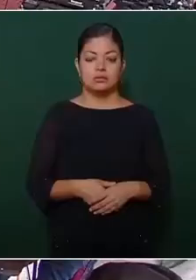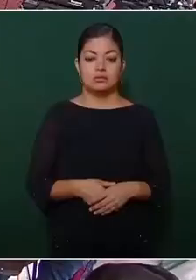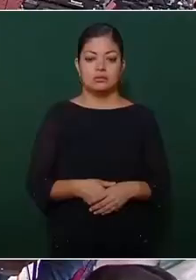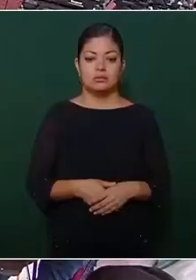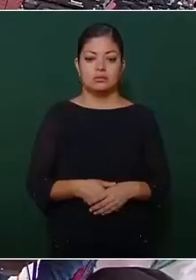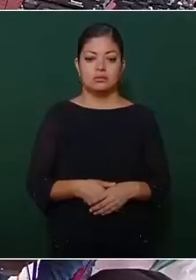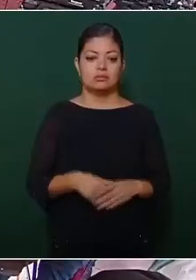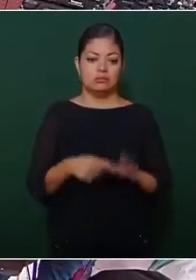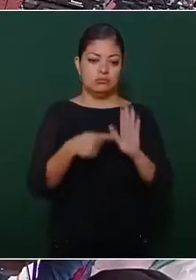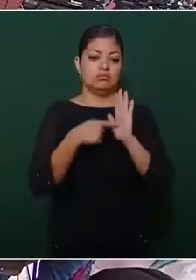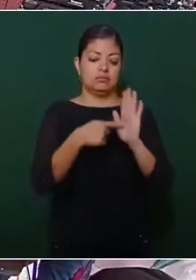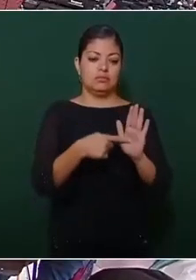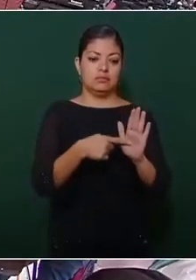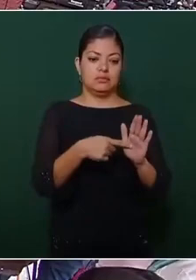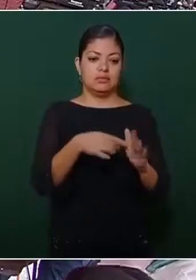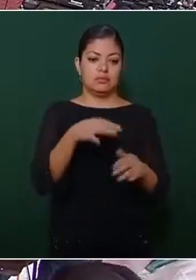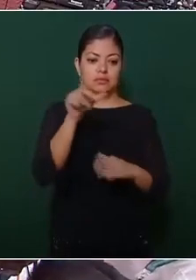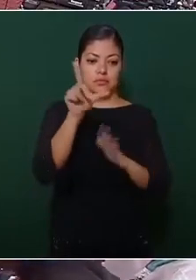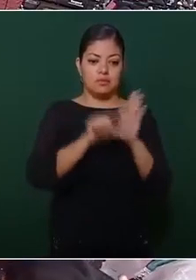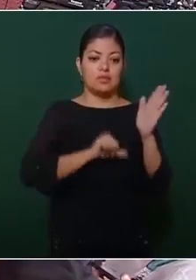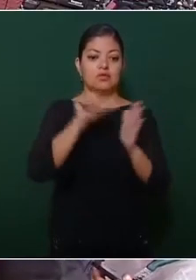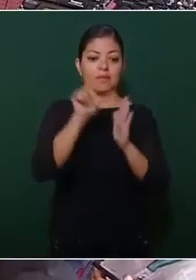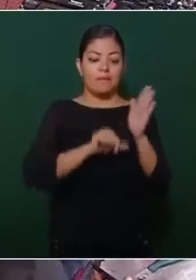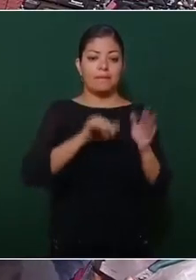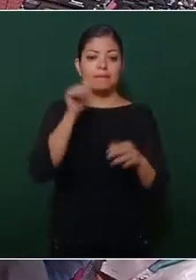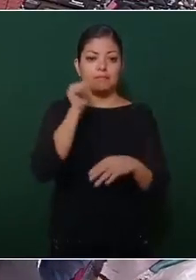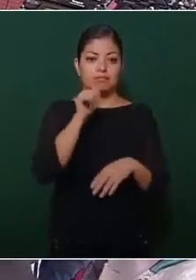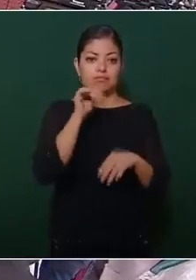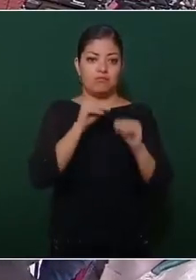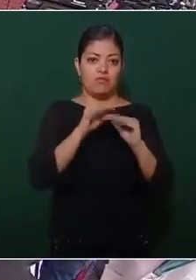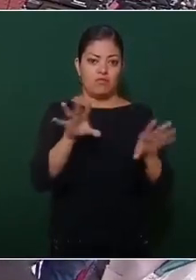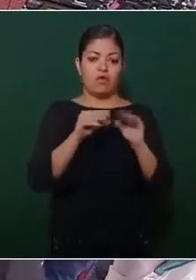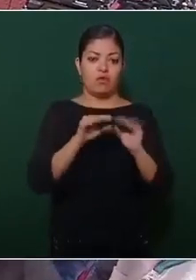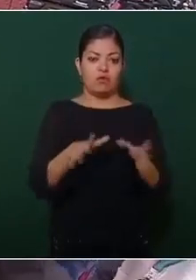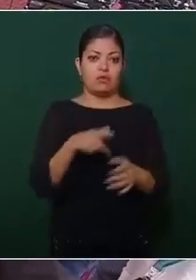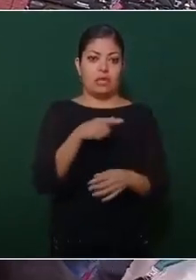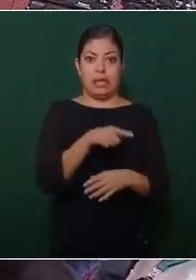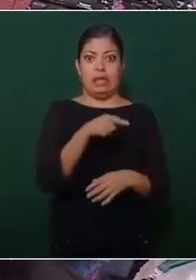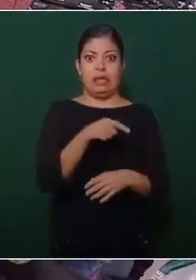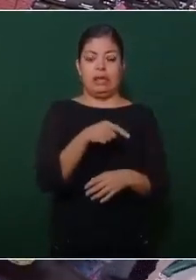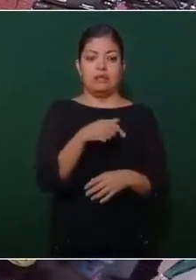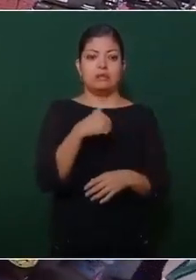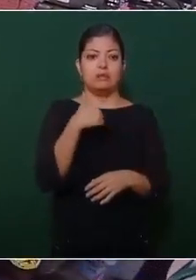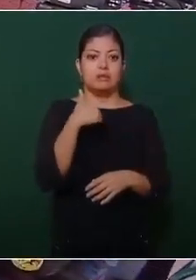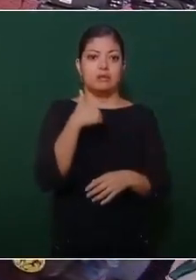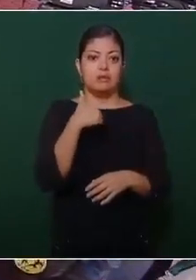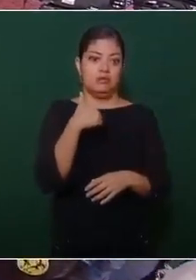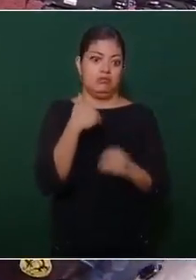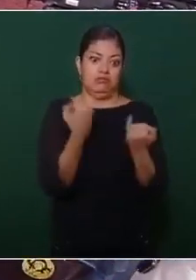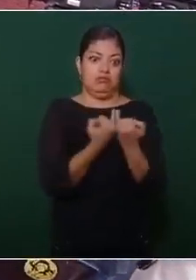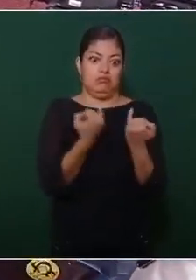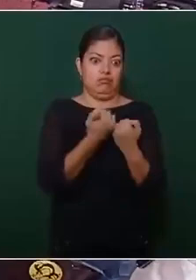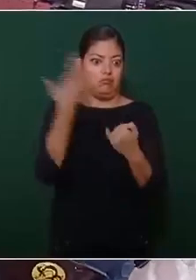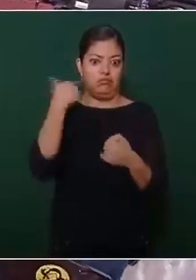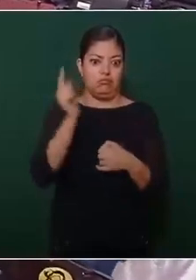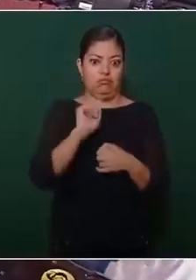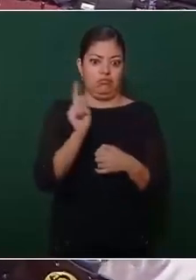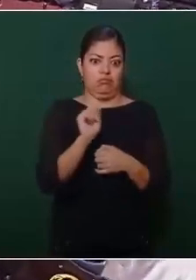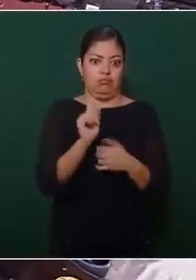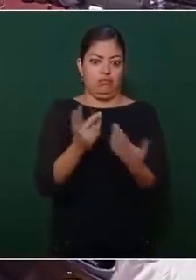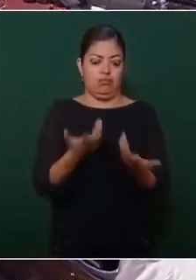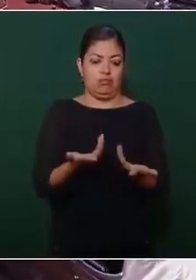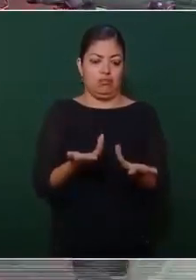informamos cada mes, que eso tampoco lo hacían y este